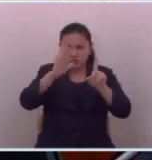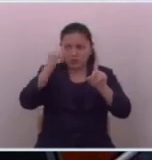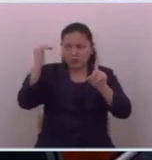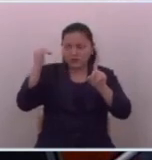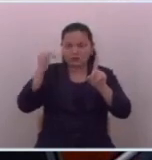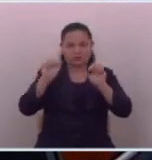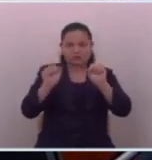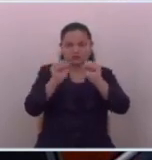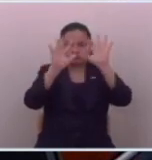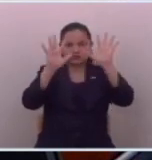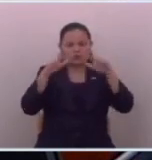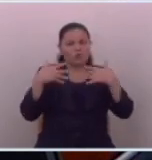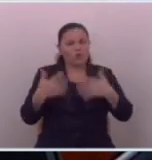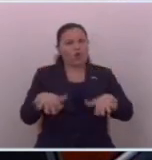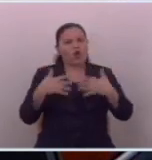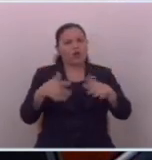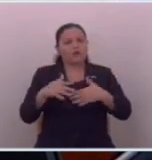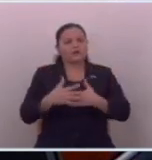maravillas verdad